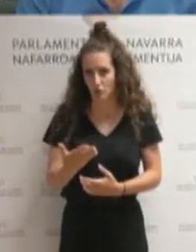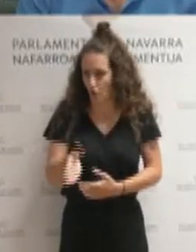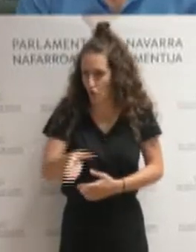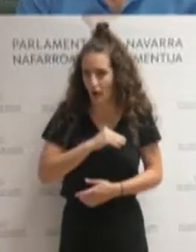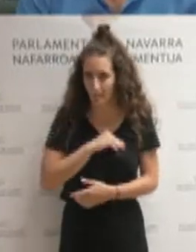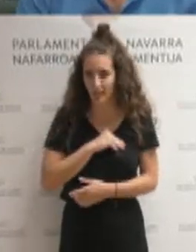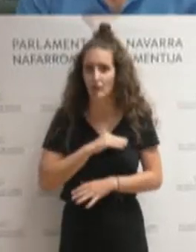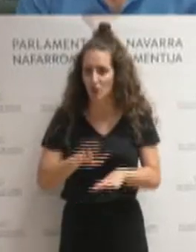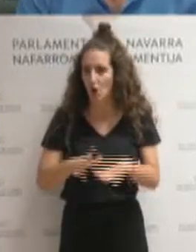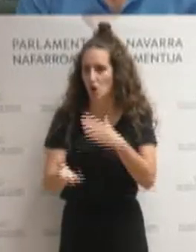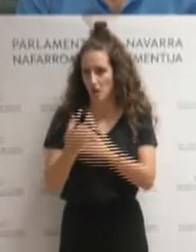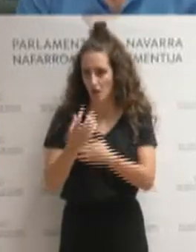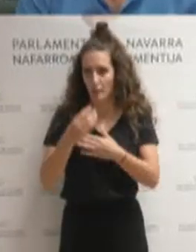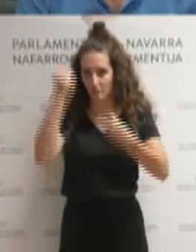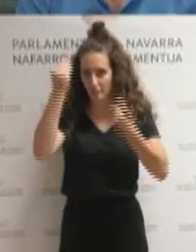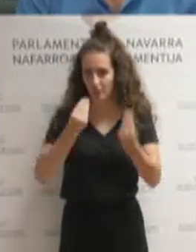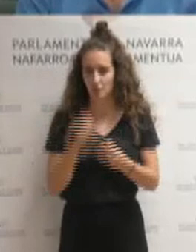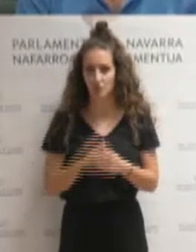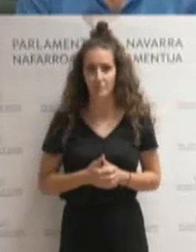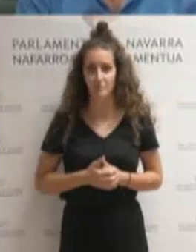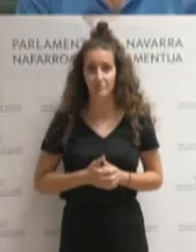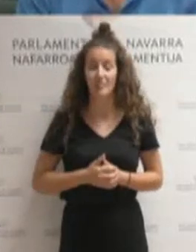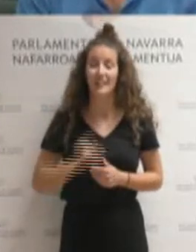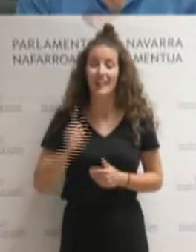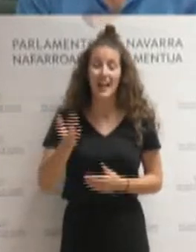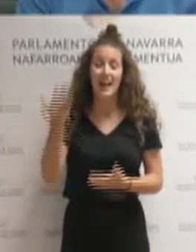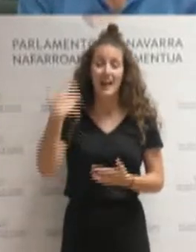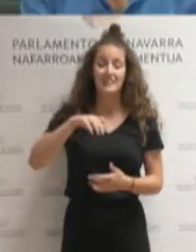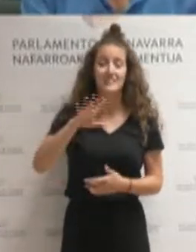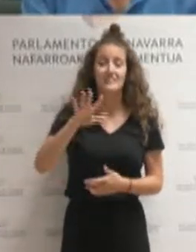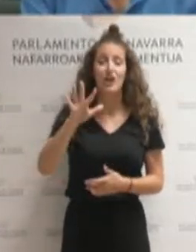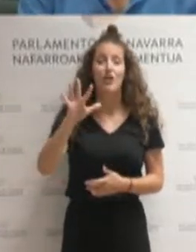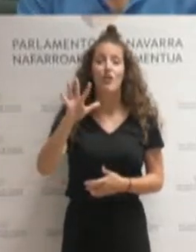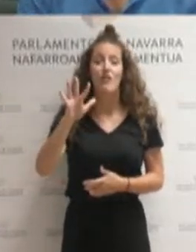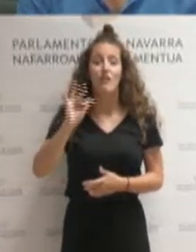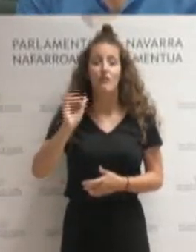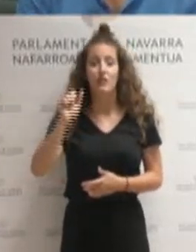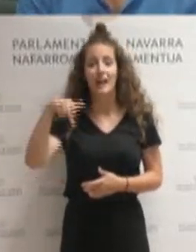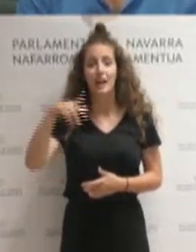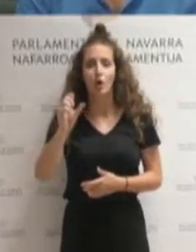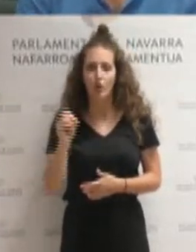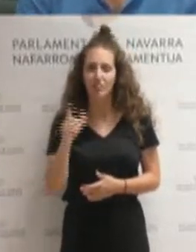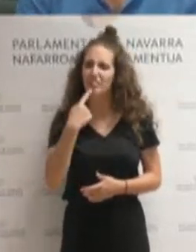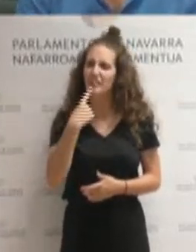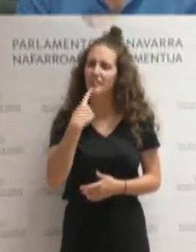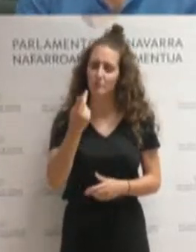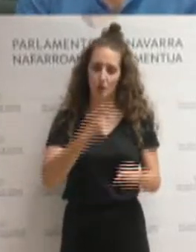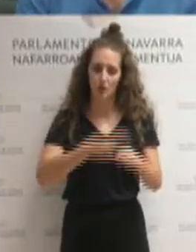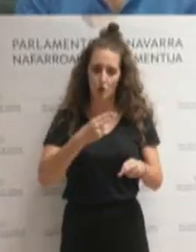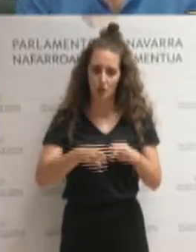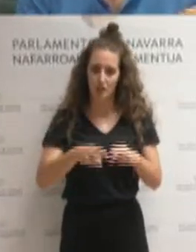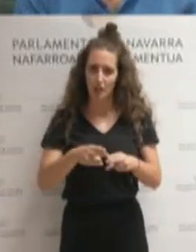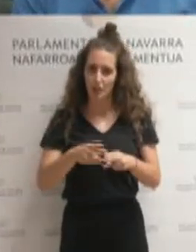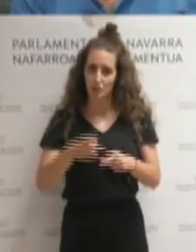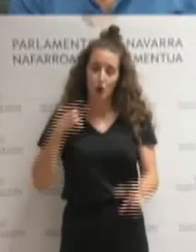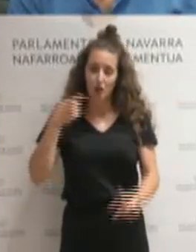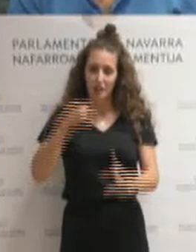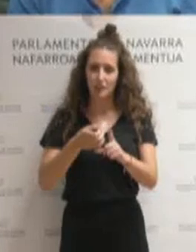Antes, en la primera interpelación, la señora Fanlo decía que los políticos estamos para anticiparnos a los problemas.